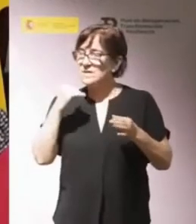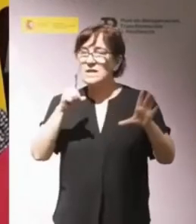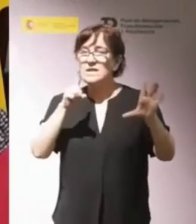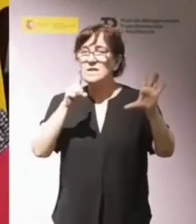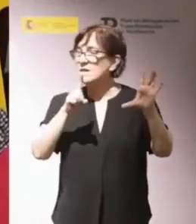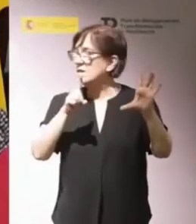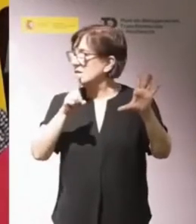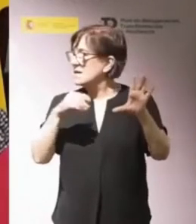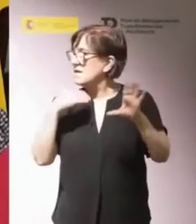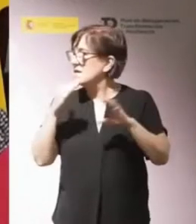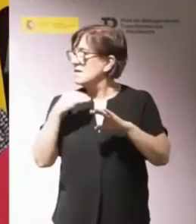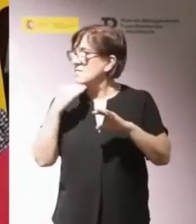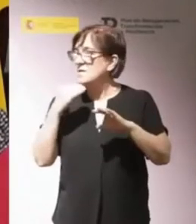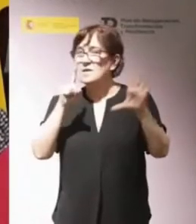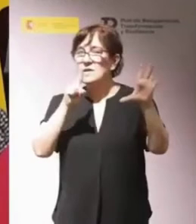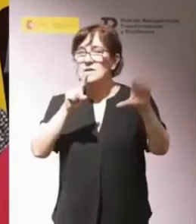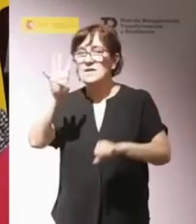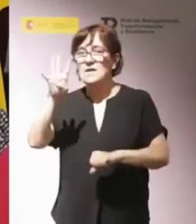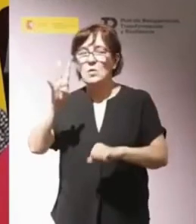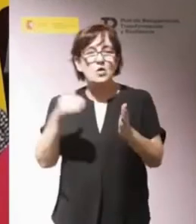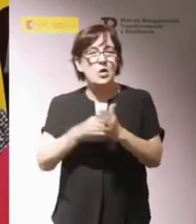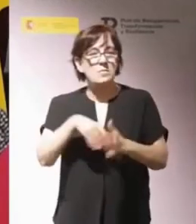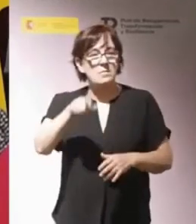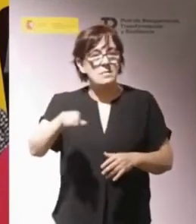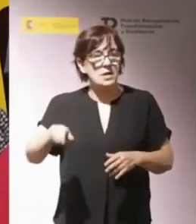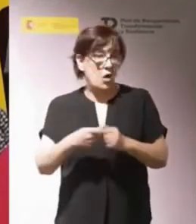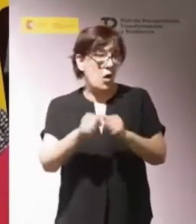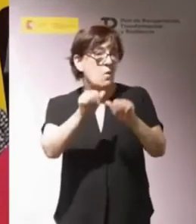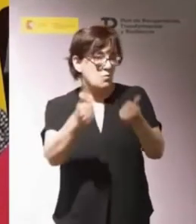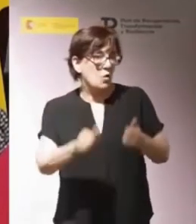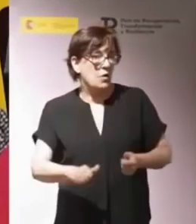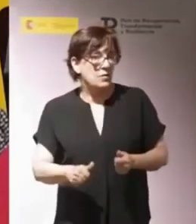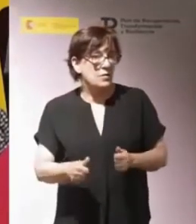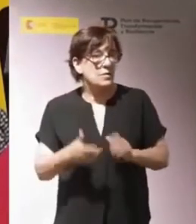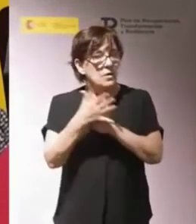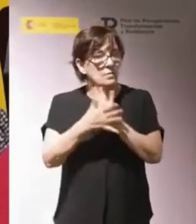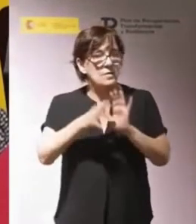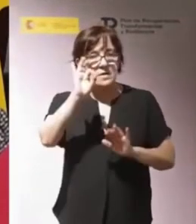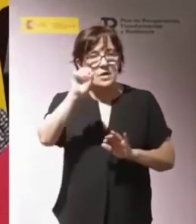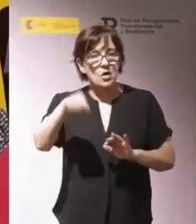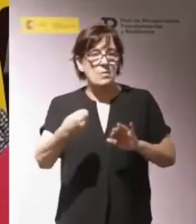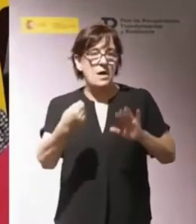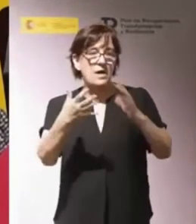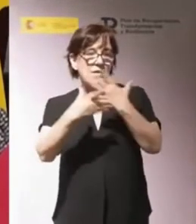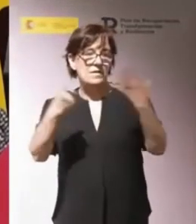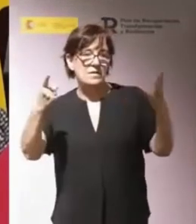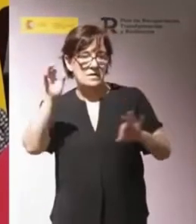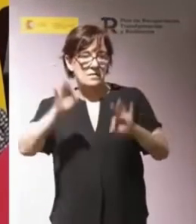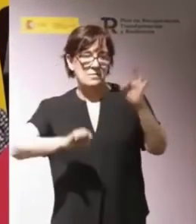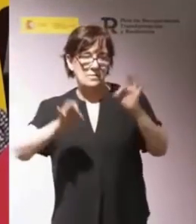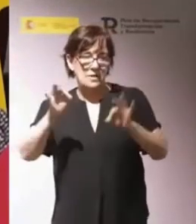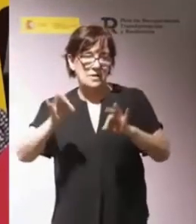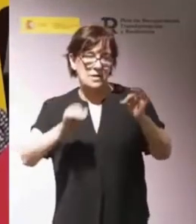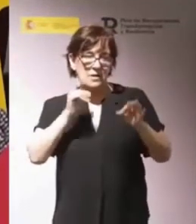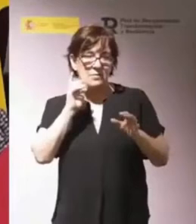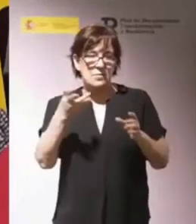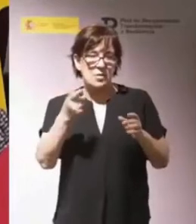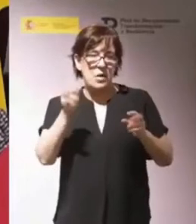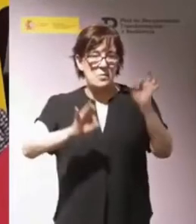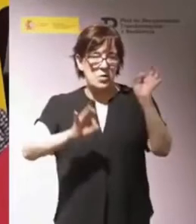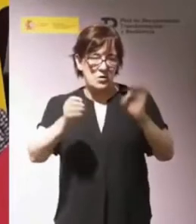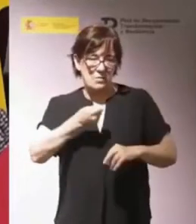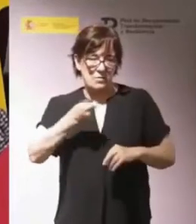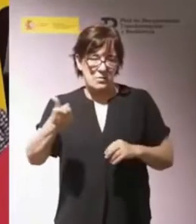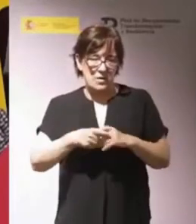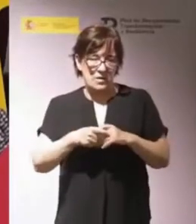casi 64.000 personas con ese modelo. Estamos hablando del 0,16%, parece porcentualmente poco,